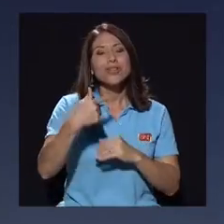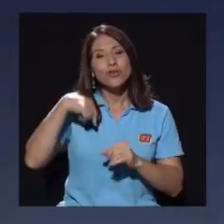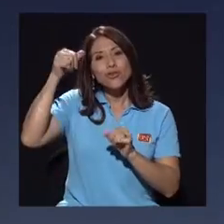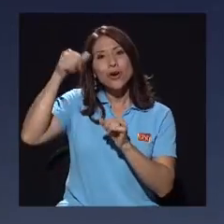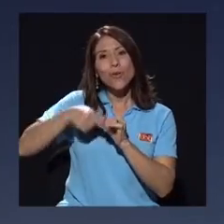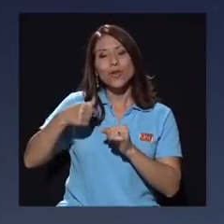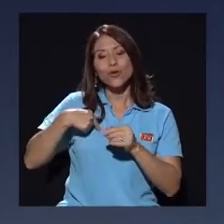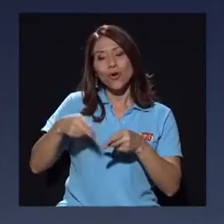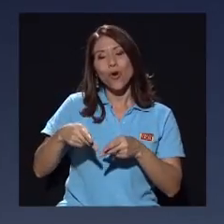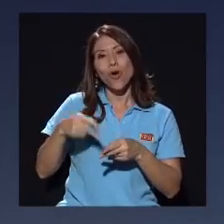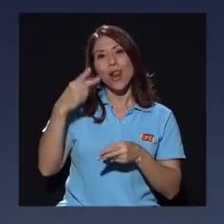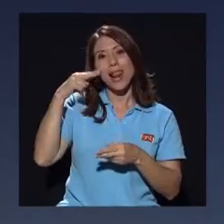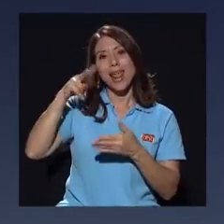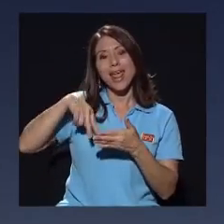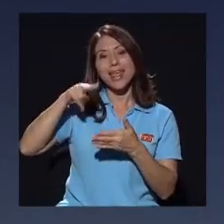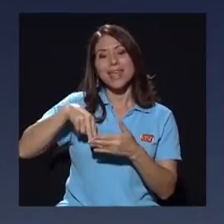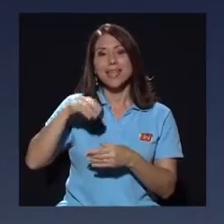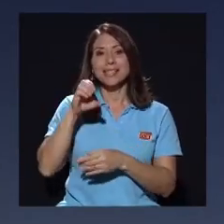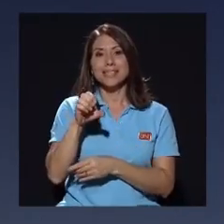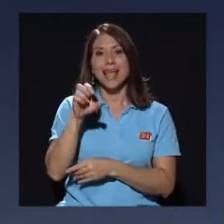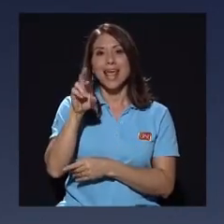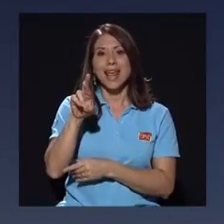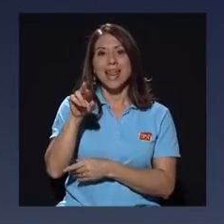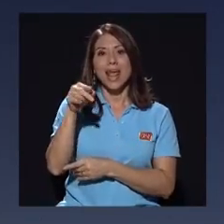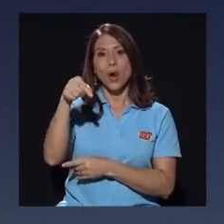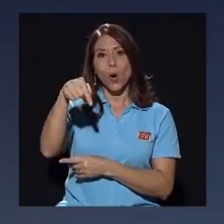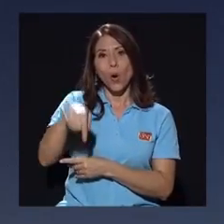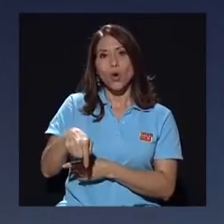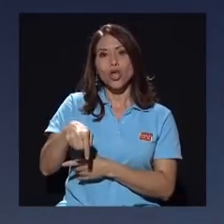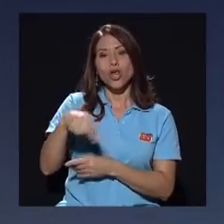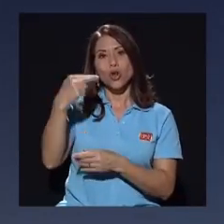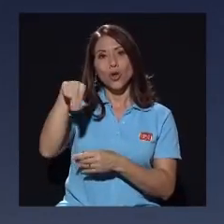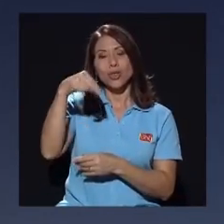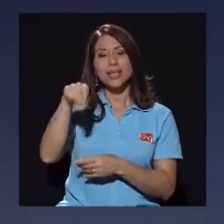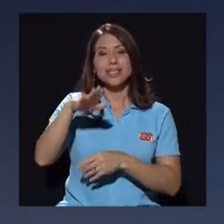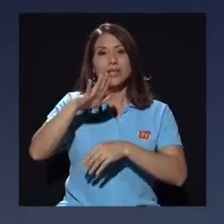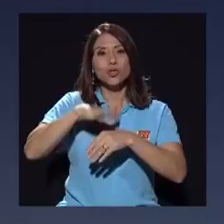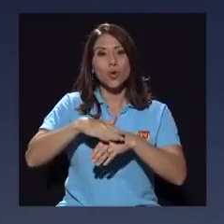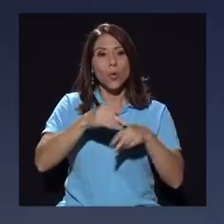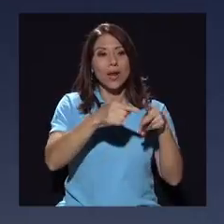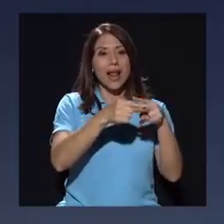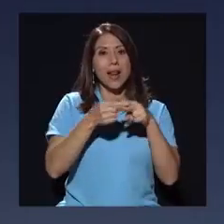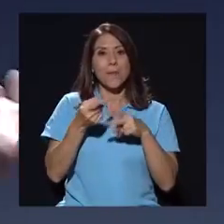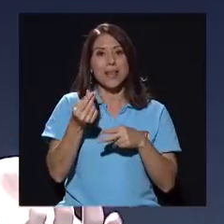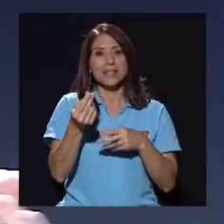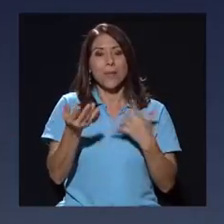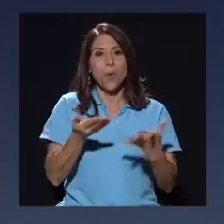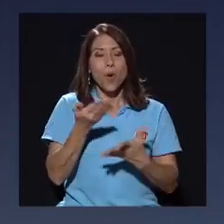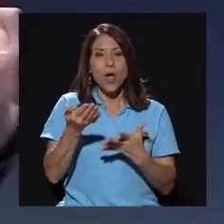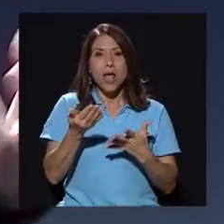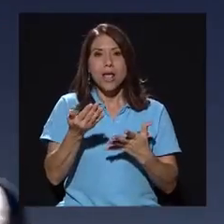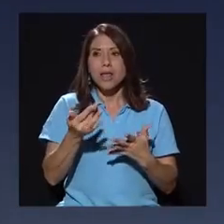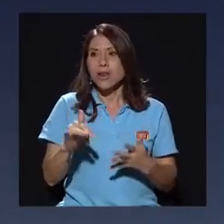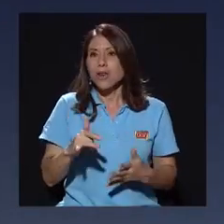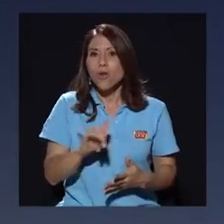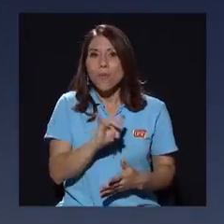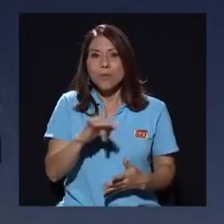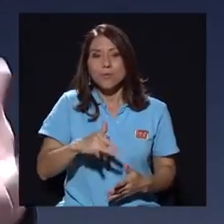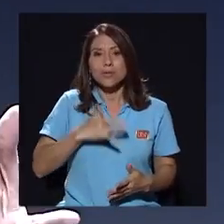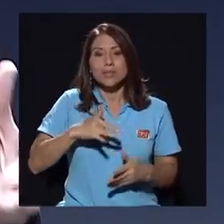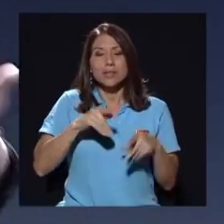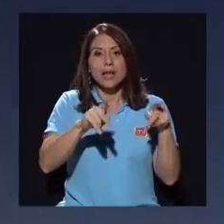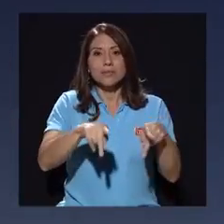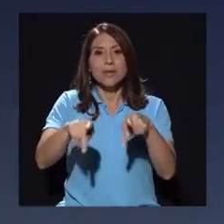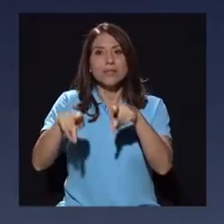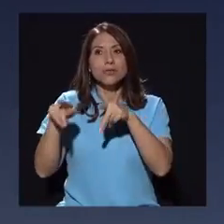noticia de CR hoy sobre el préstamo y tener la misma sensación que tiene la mayoría de la ciudadanía cada